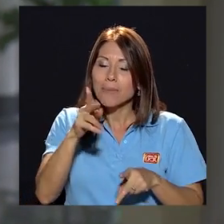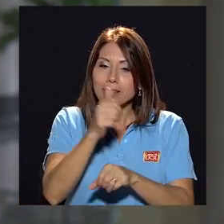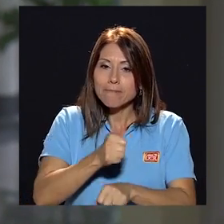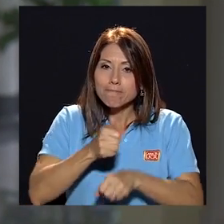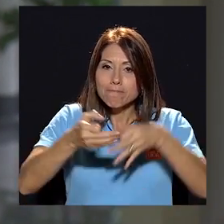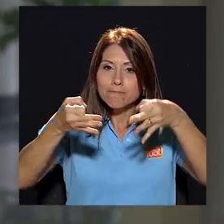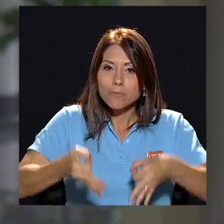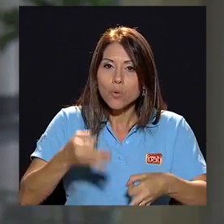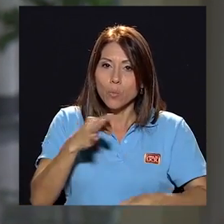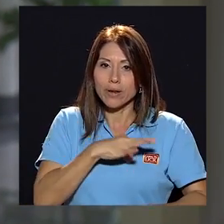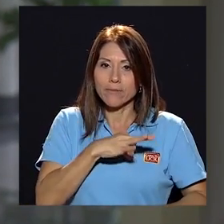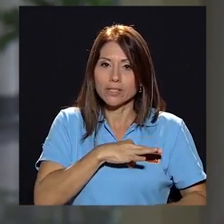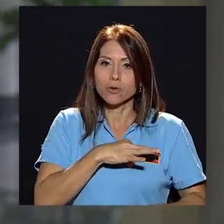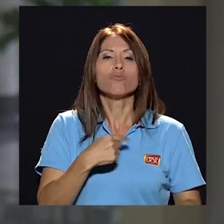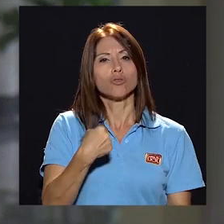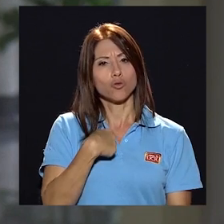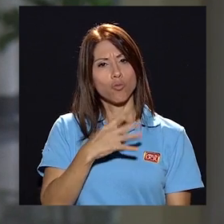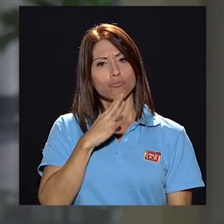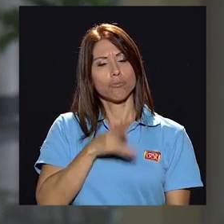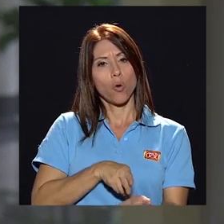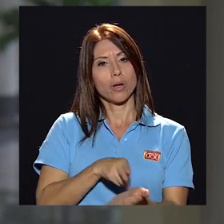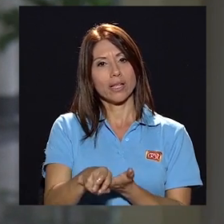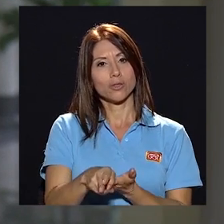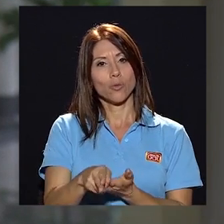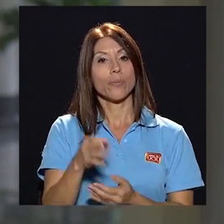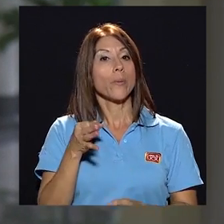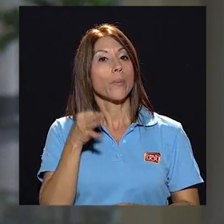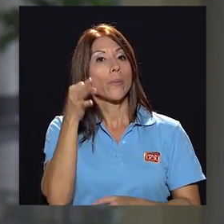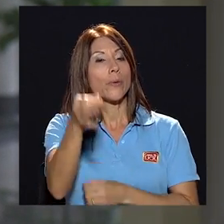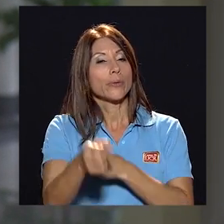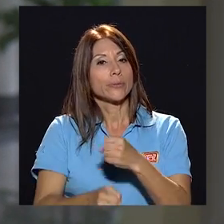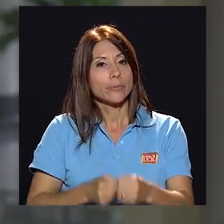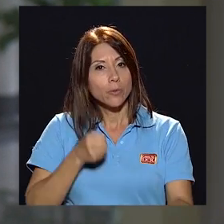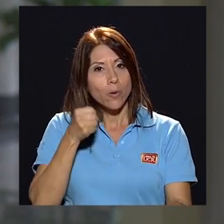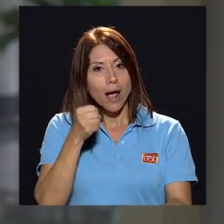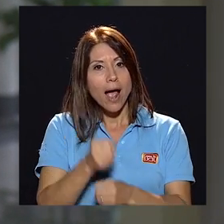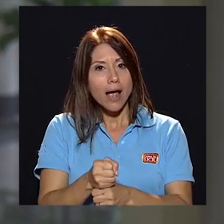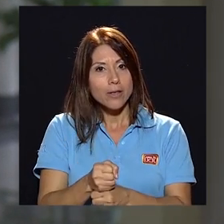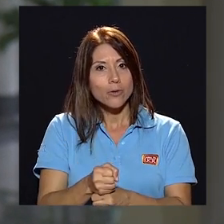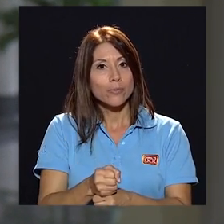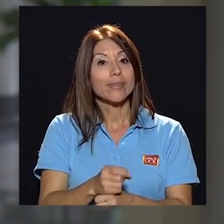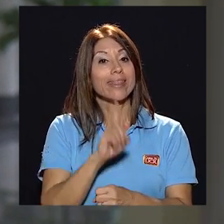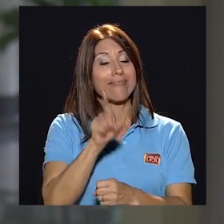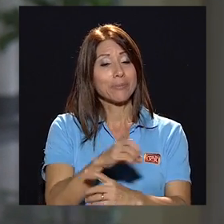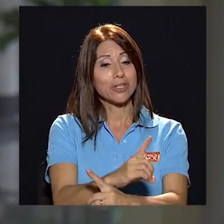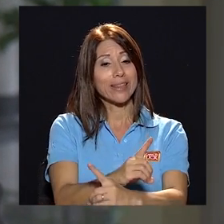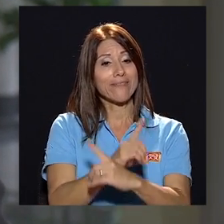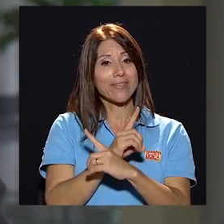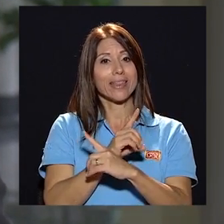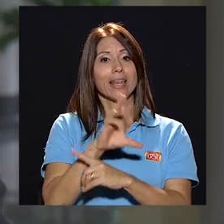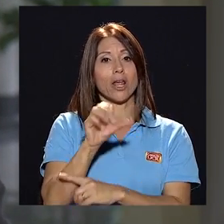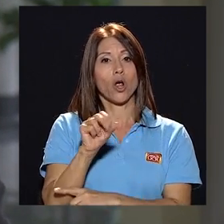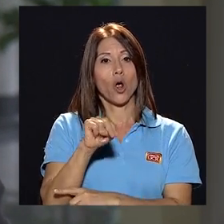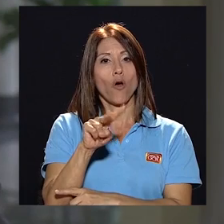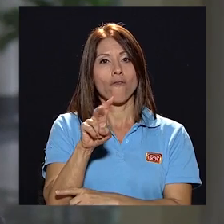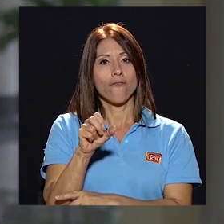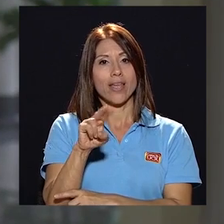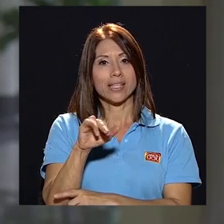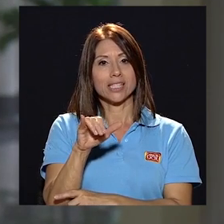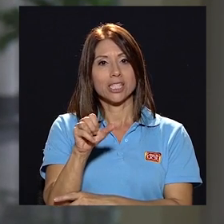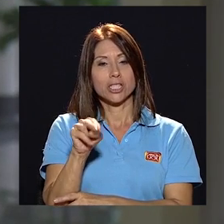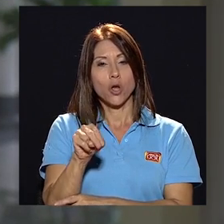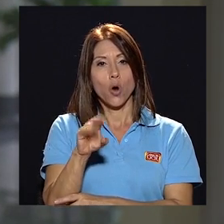en un beneficio yo le voy a ser muy honesto el próximo año viene lo que es la defensa de la convención colectiva